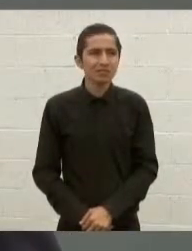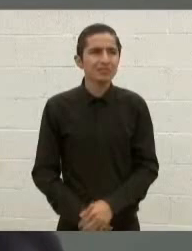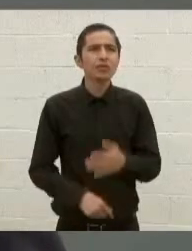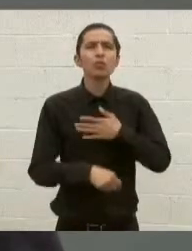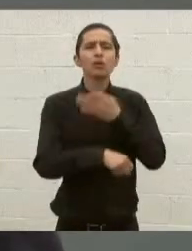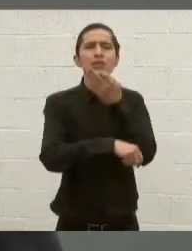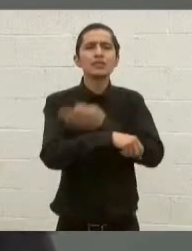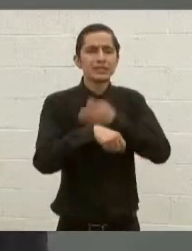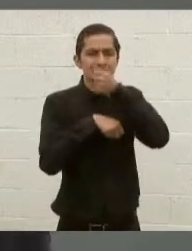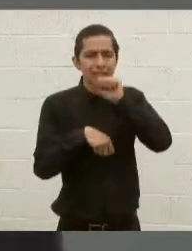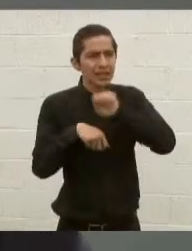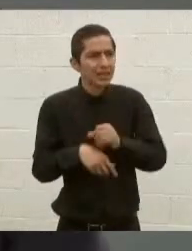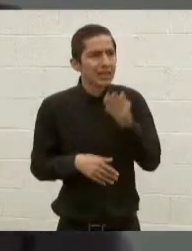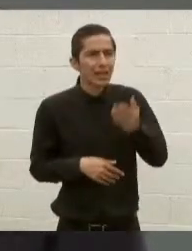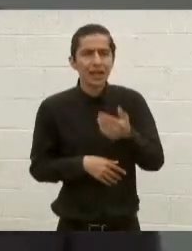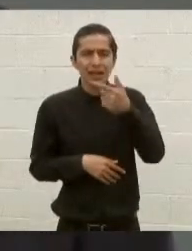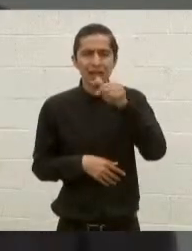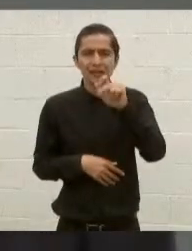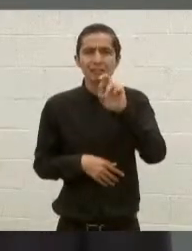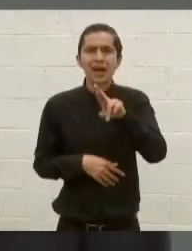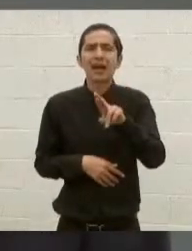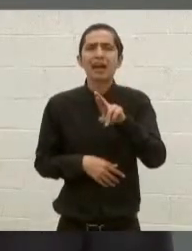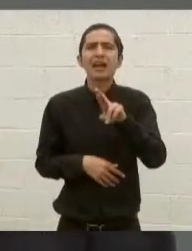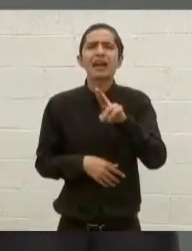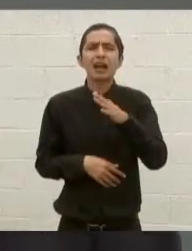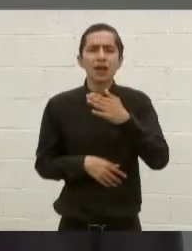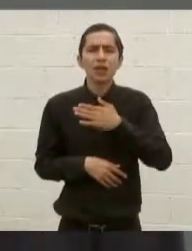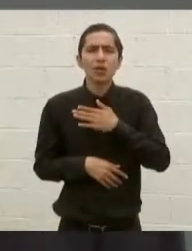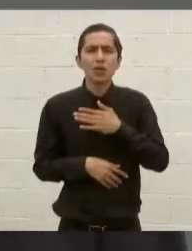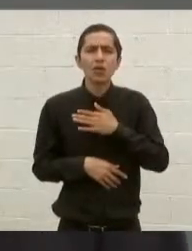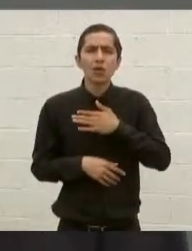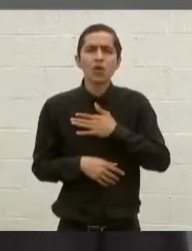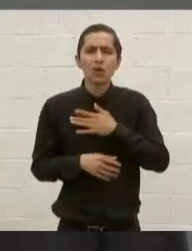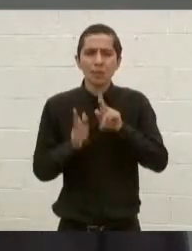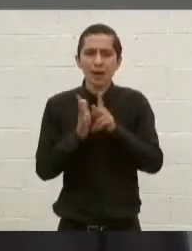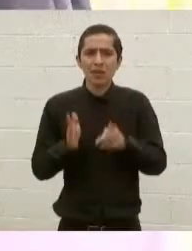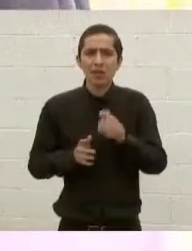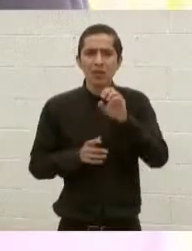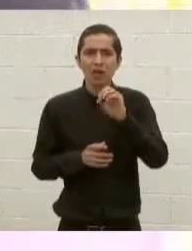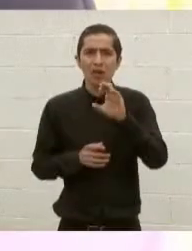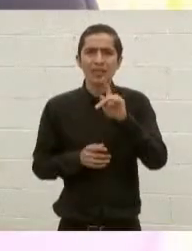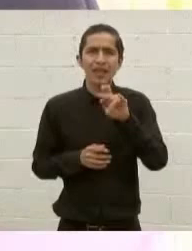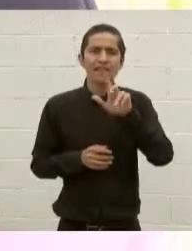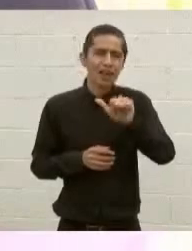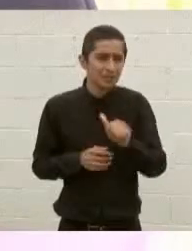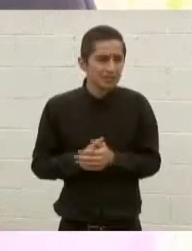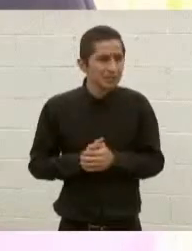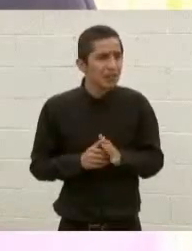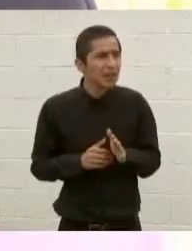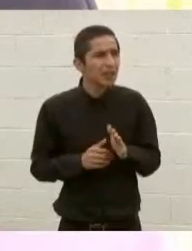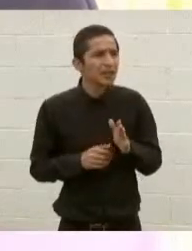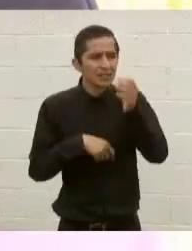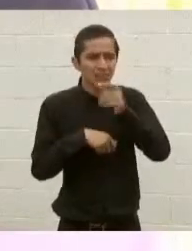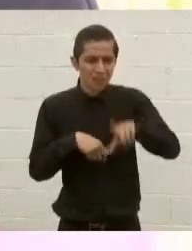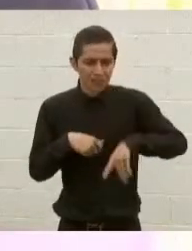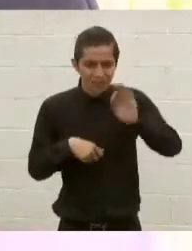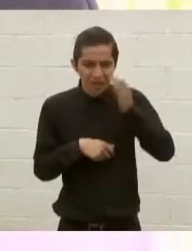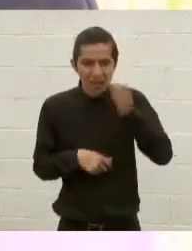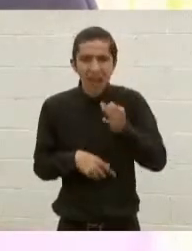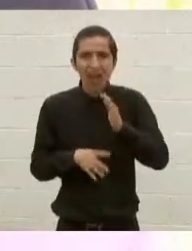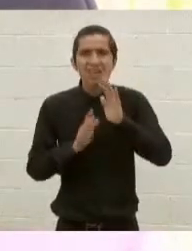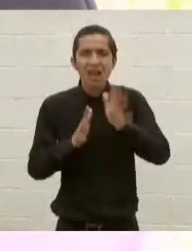Buenas tardes, secretario Gaspar Vela de la Octava. Preguntarle a estos funcionarios que usted comentaba del gobierno federal que han recibido